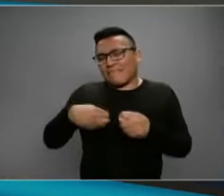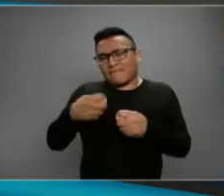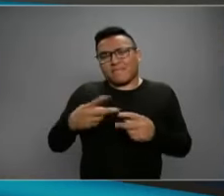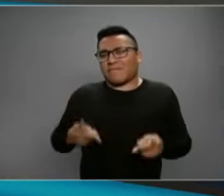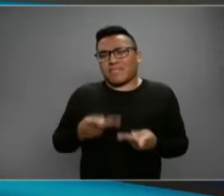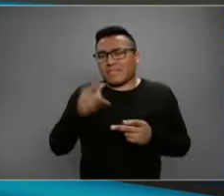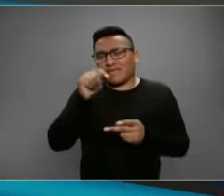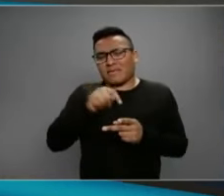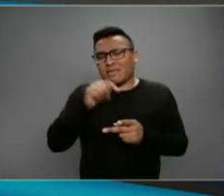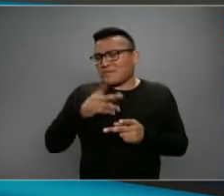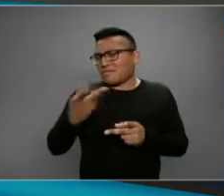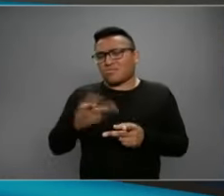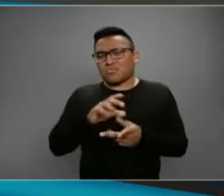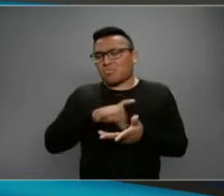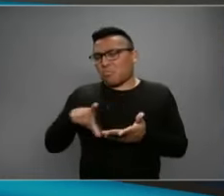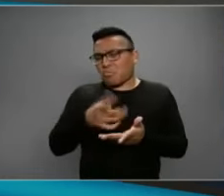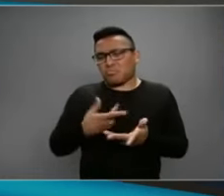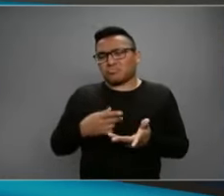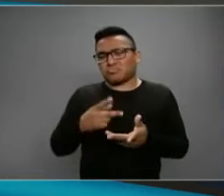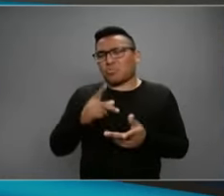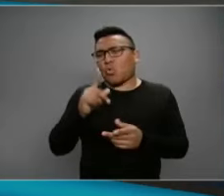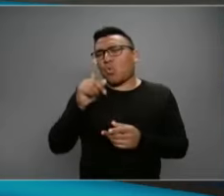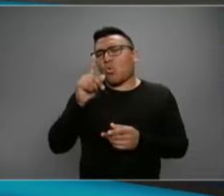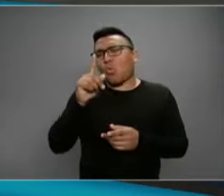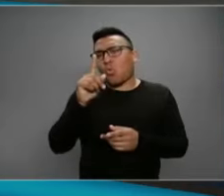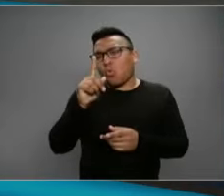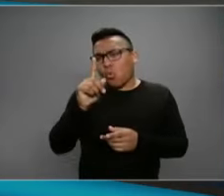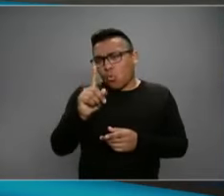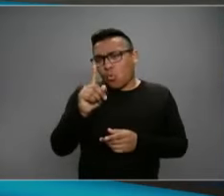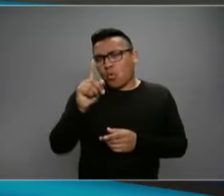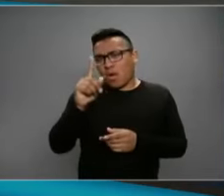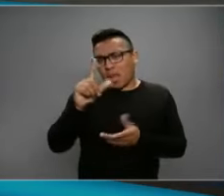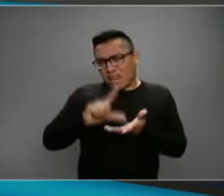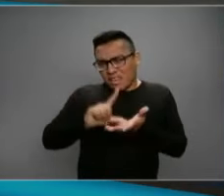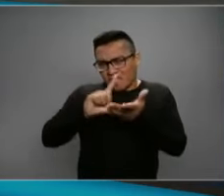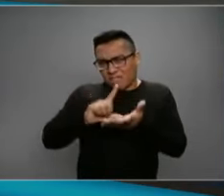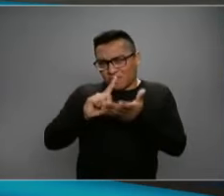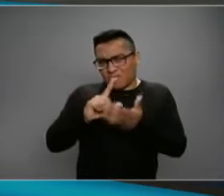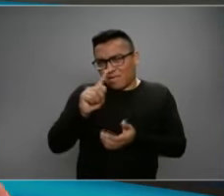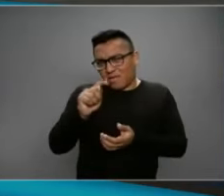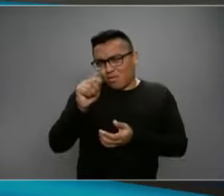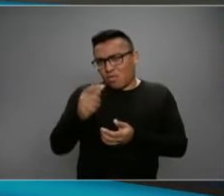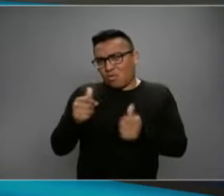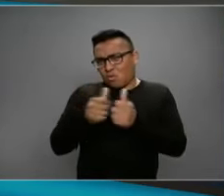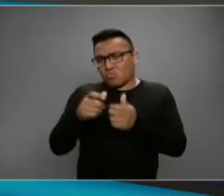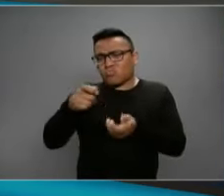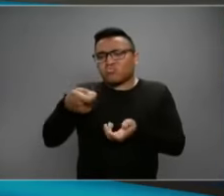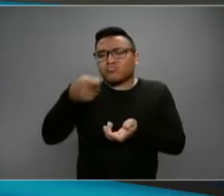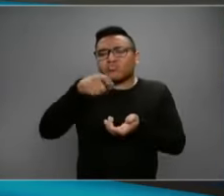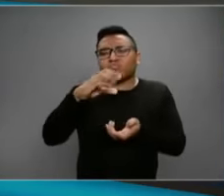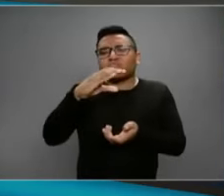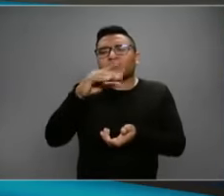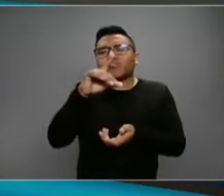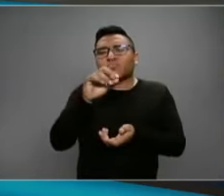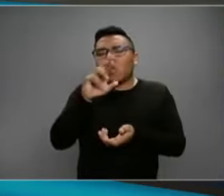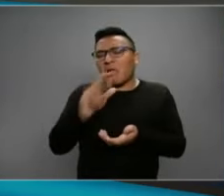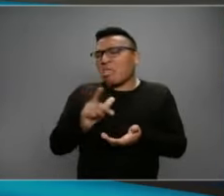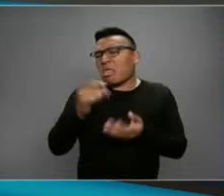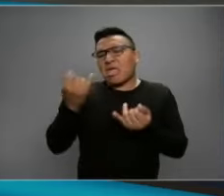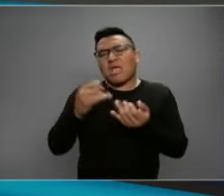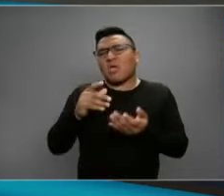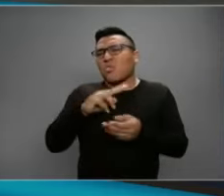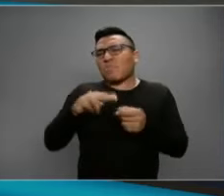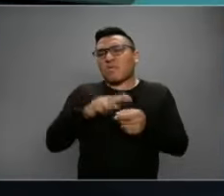una tapita de cloro en un litro de agua y con un trapito y con eso está limpio, como limpiamos nuestras cosas en casa. ¿En casa